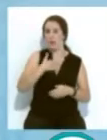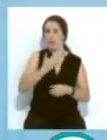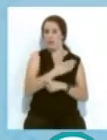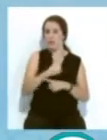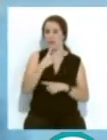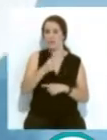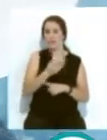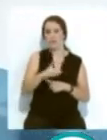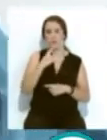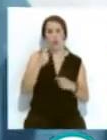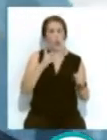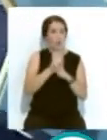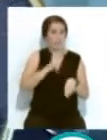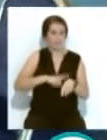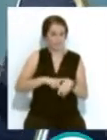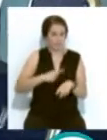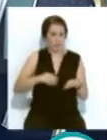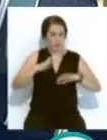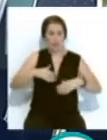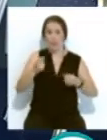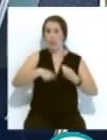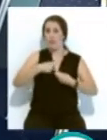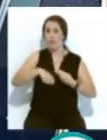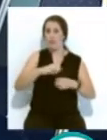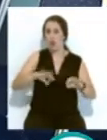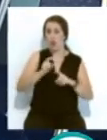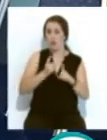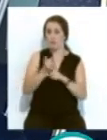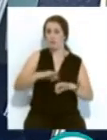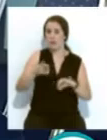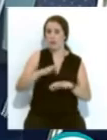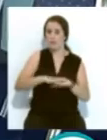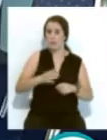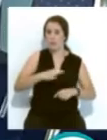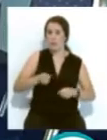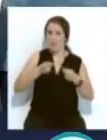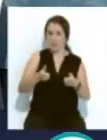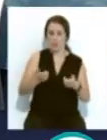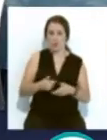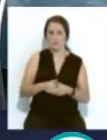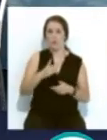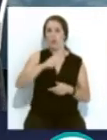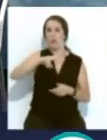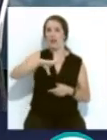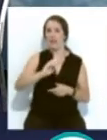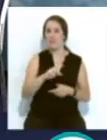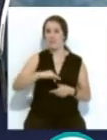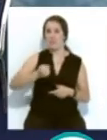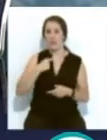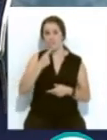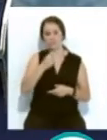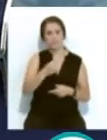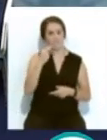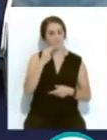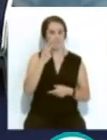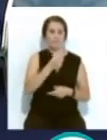unos presupuestos a contrarreloj... ...sin negociación con toda la oposición para poder hacer aportaciones. Lucrecia Valverde teme que